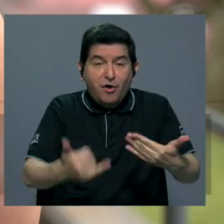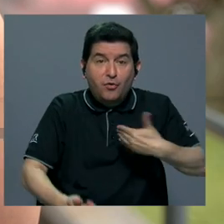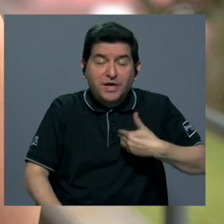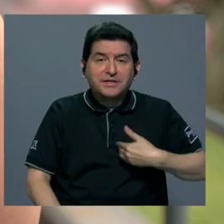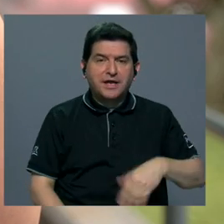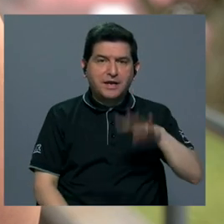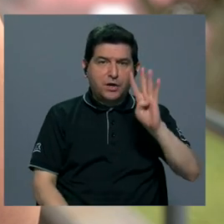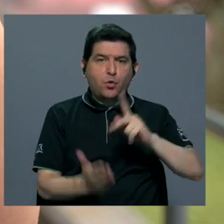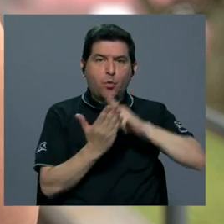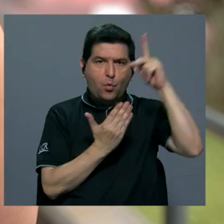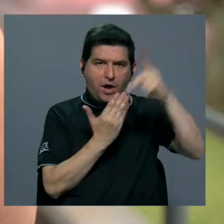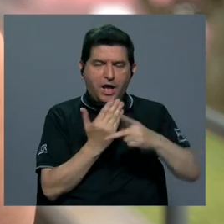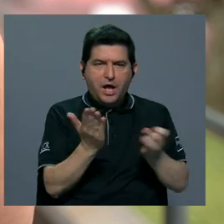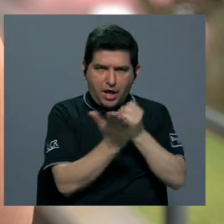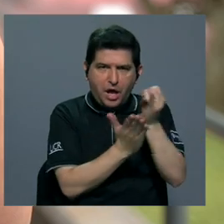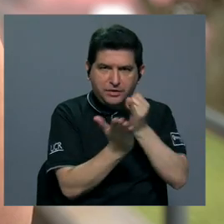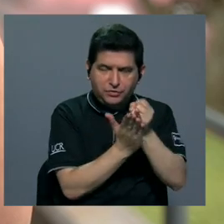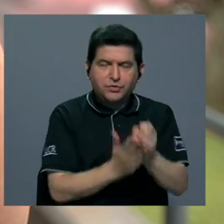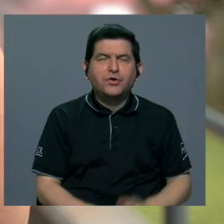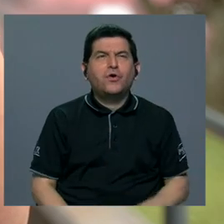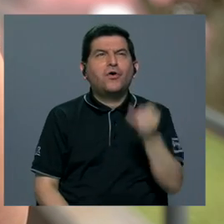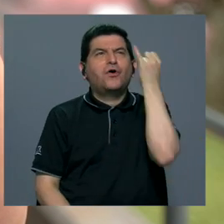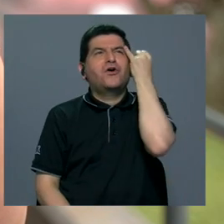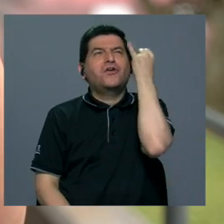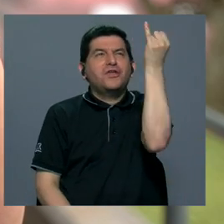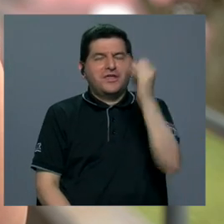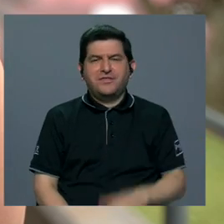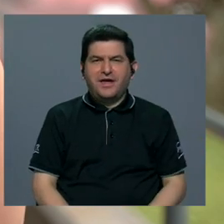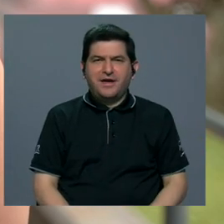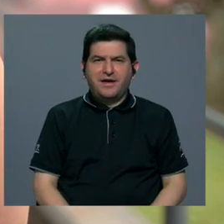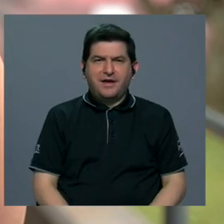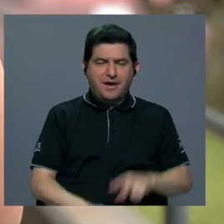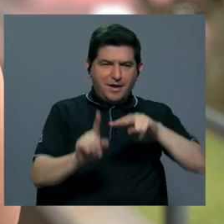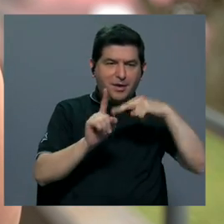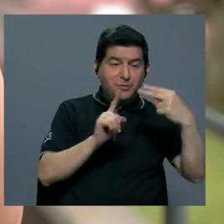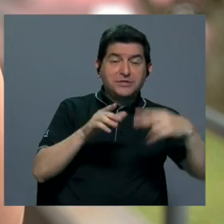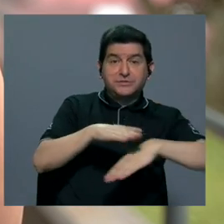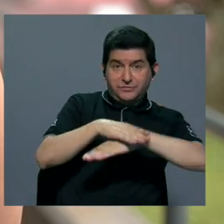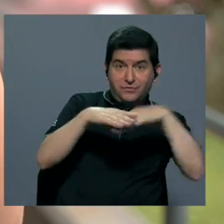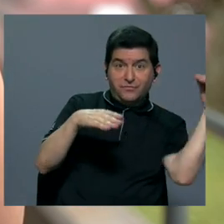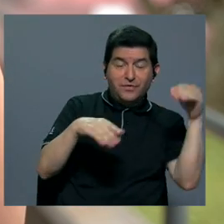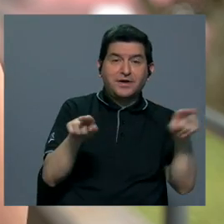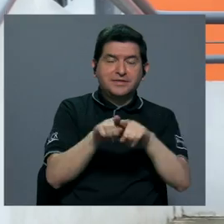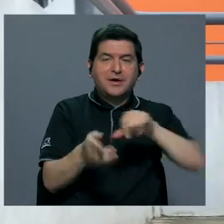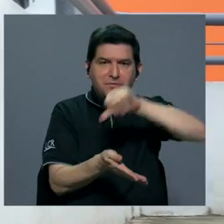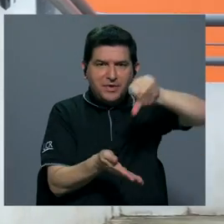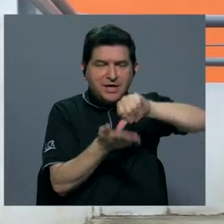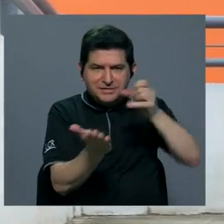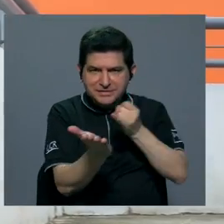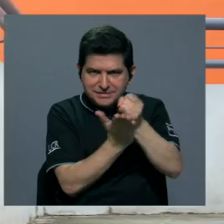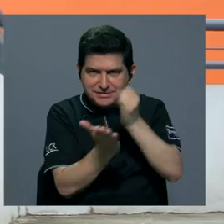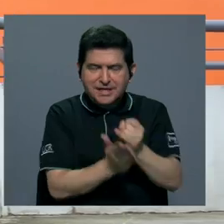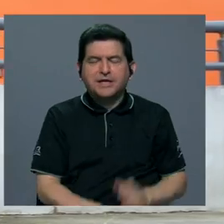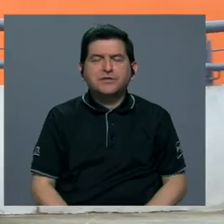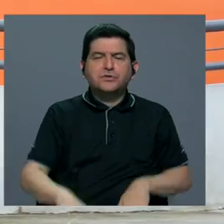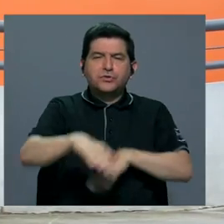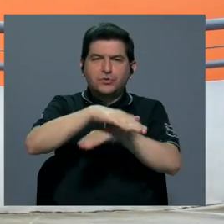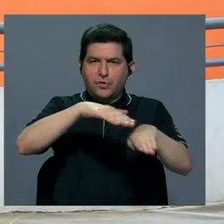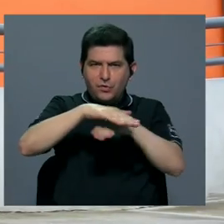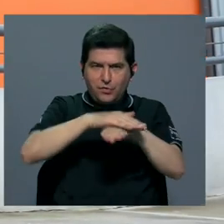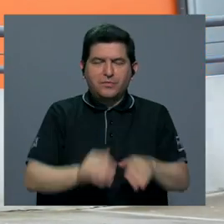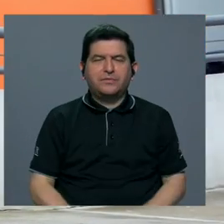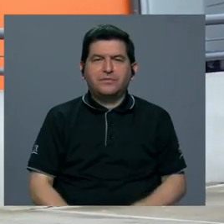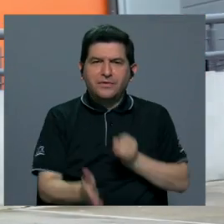tenemos cuatro programas de investigación, entonces nuestra idea es ser vistos hacia afuera también como un centro de investigación referente